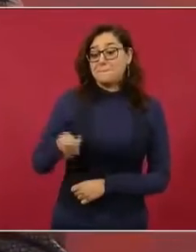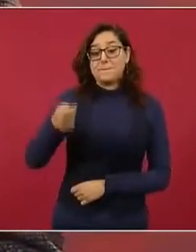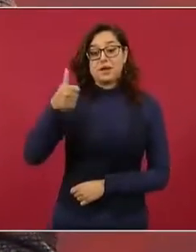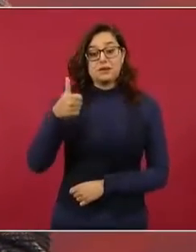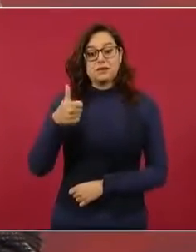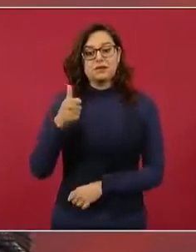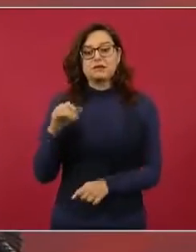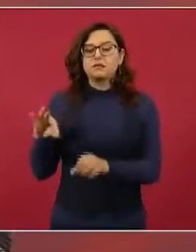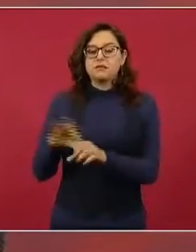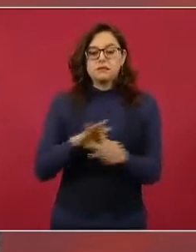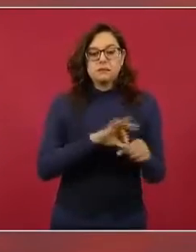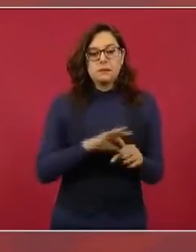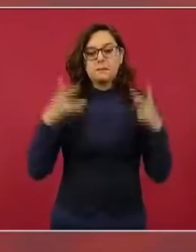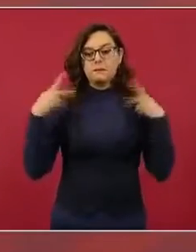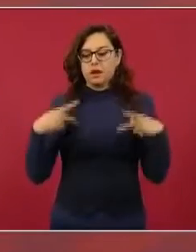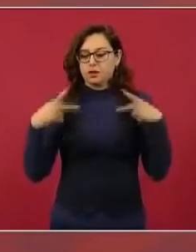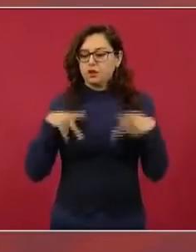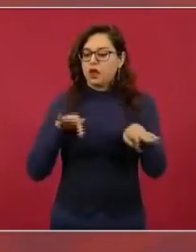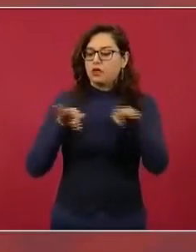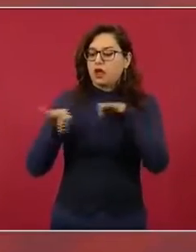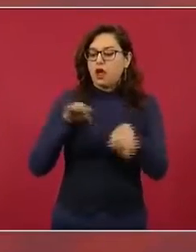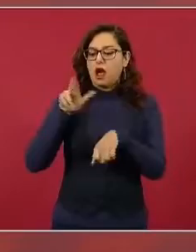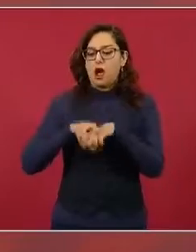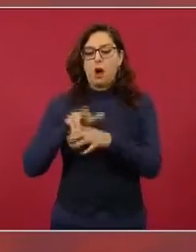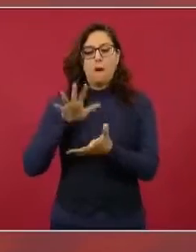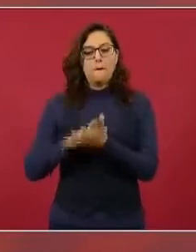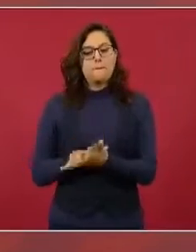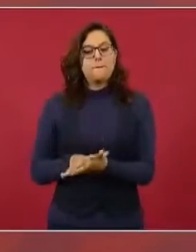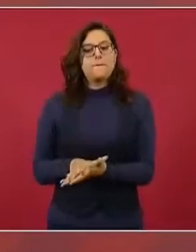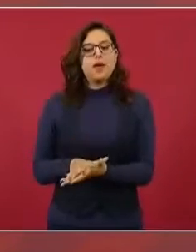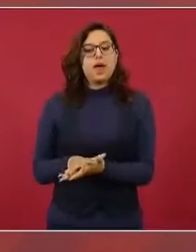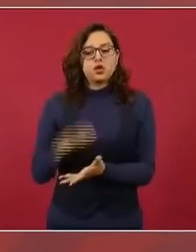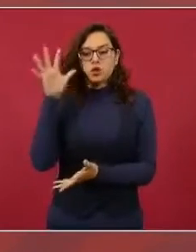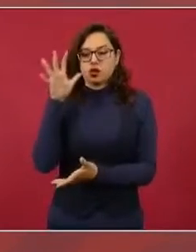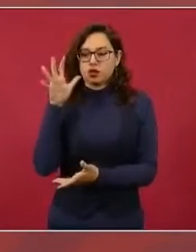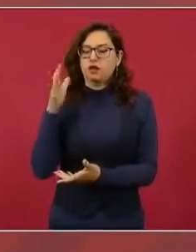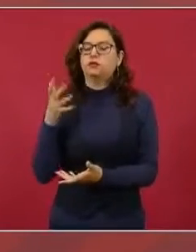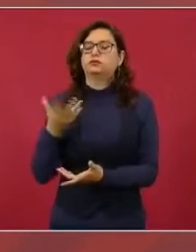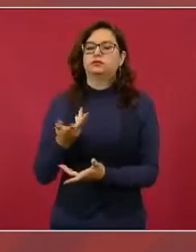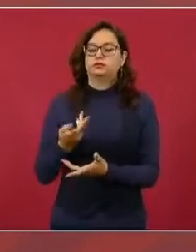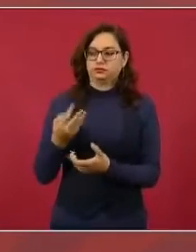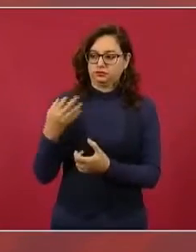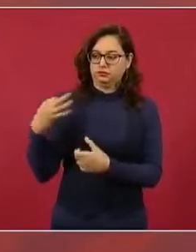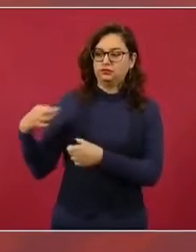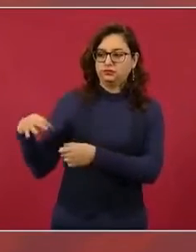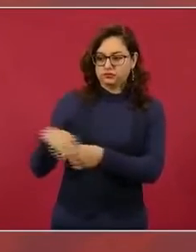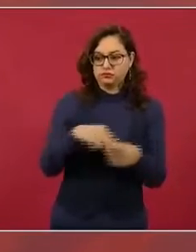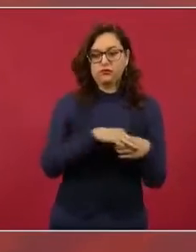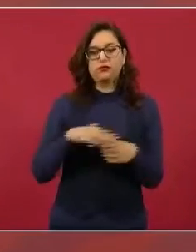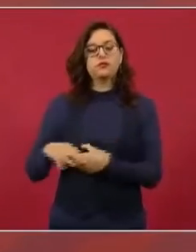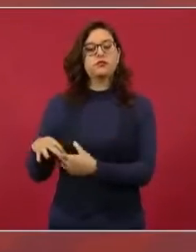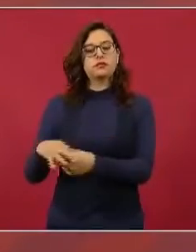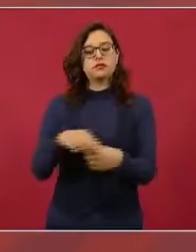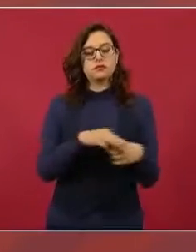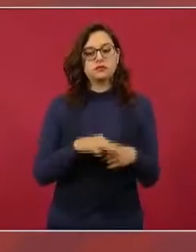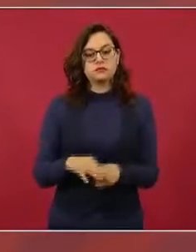sindicalizados, una muy buena